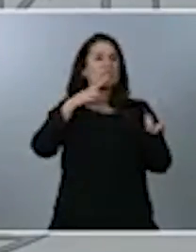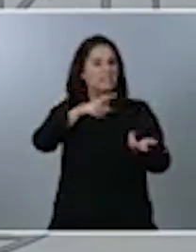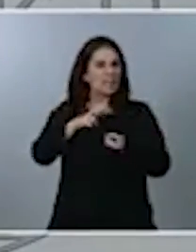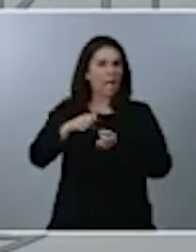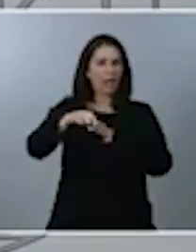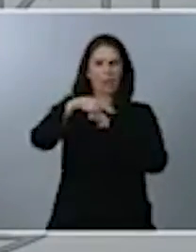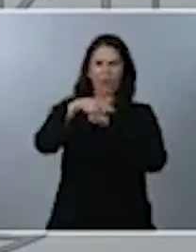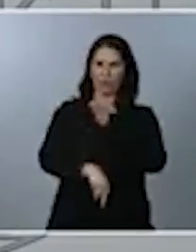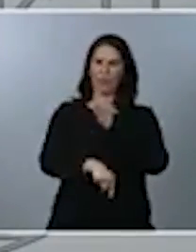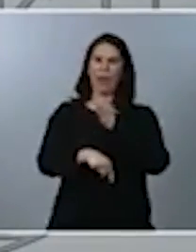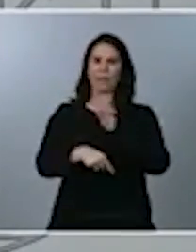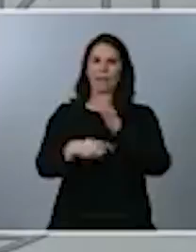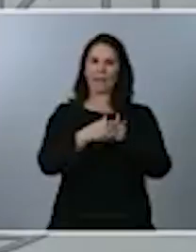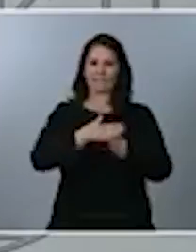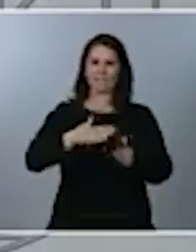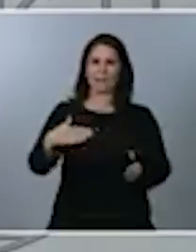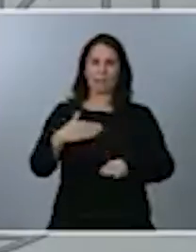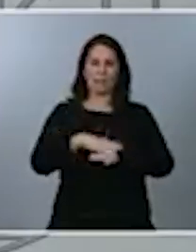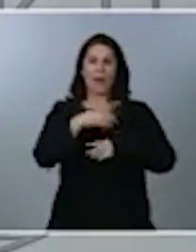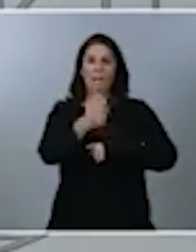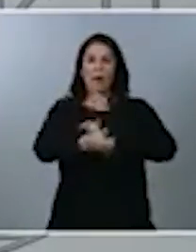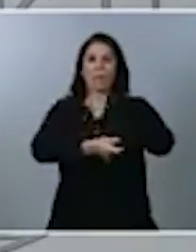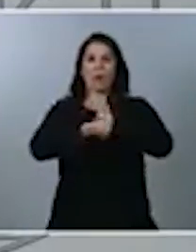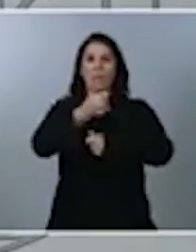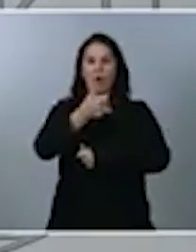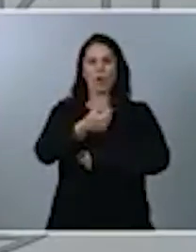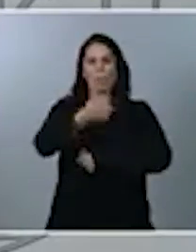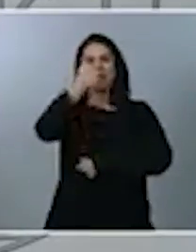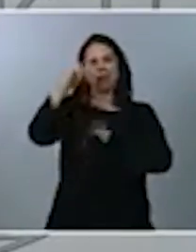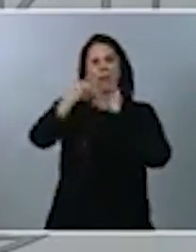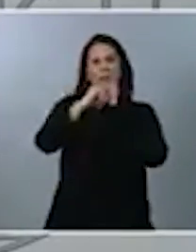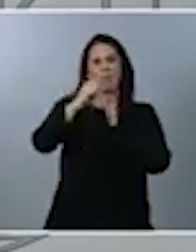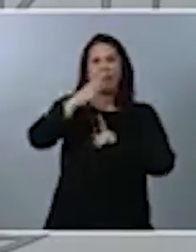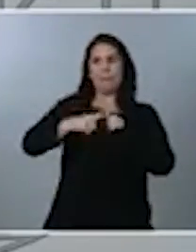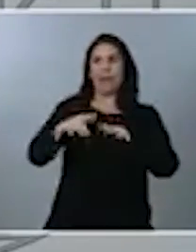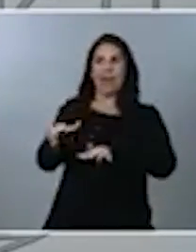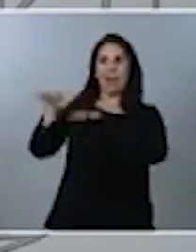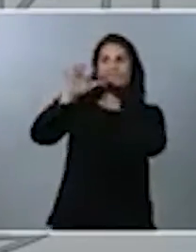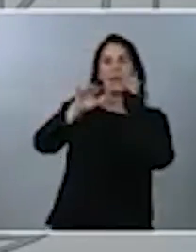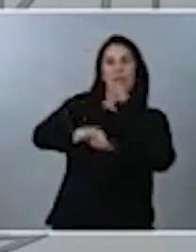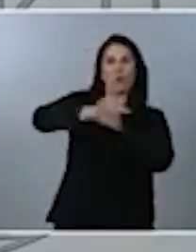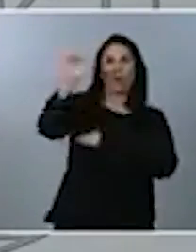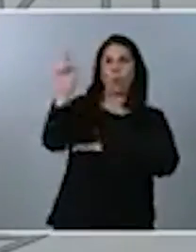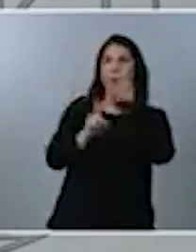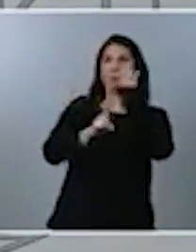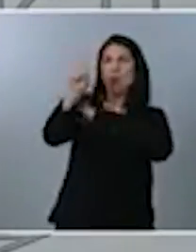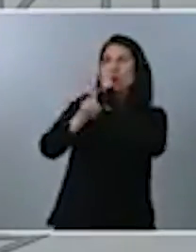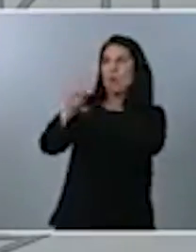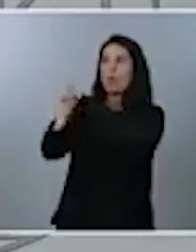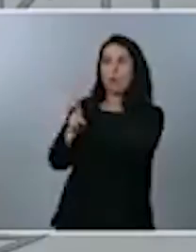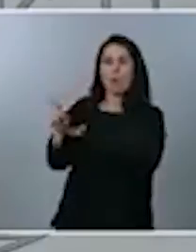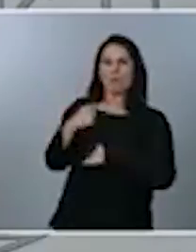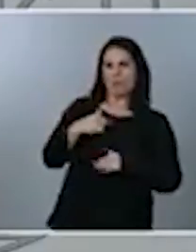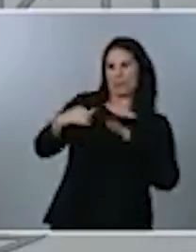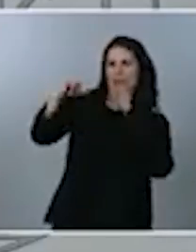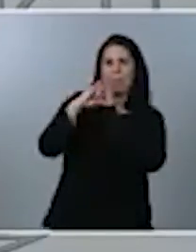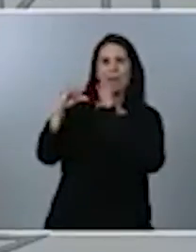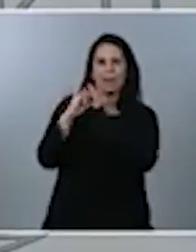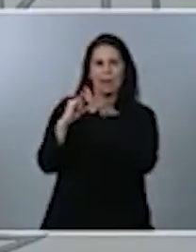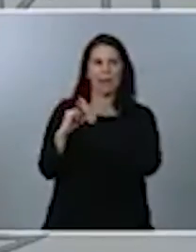podamos ir acercándonos a la media europea, a los países desarrollados de nuestro entorno. Y lo haremos, y así lo